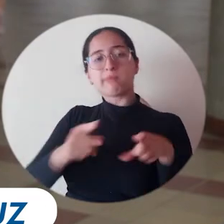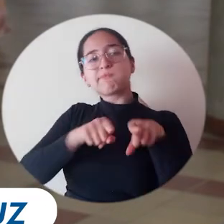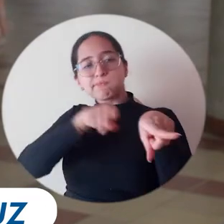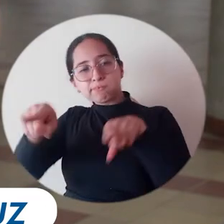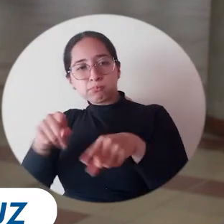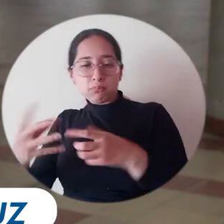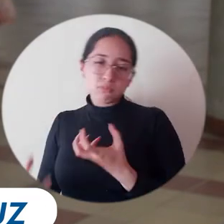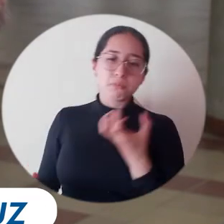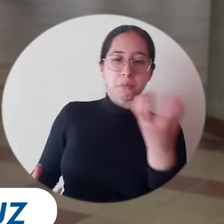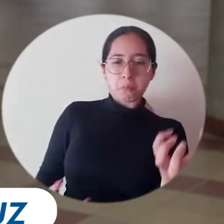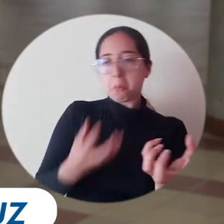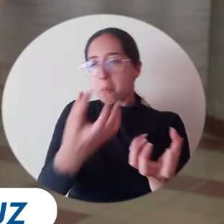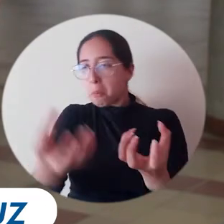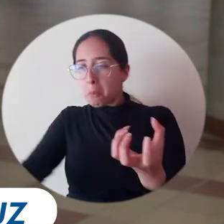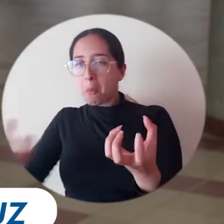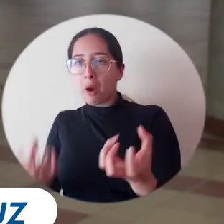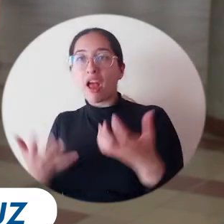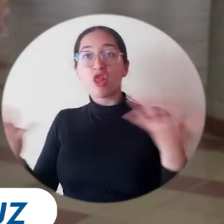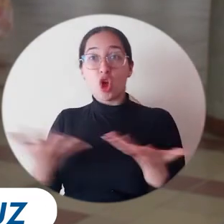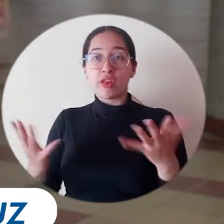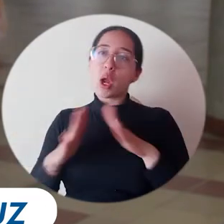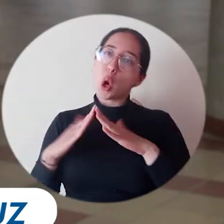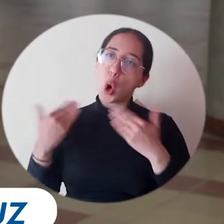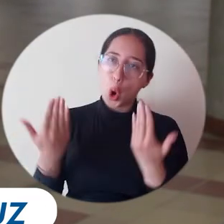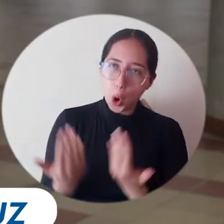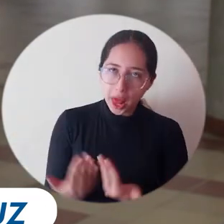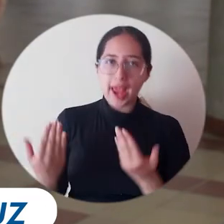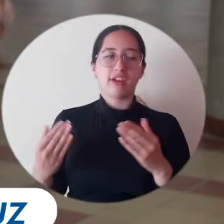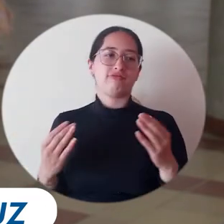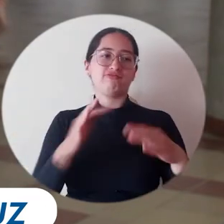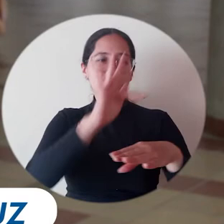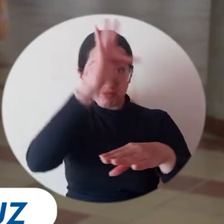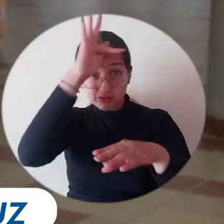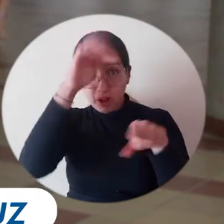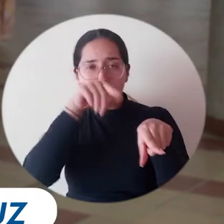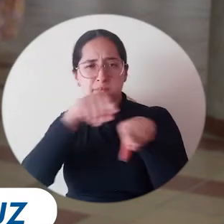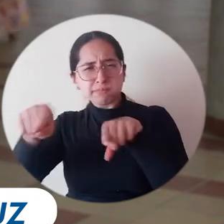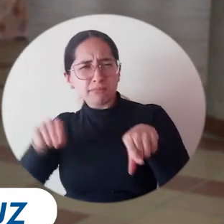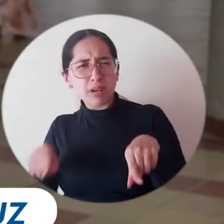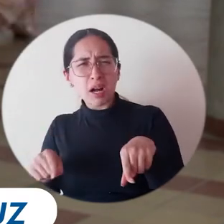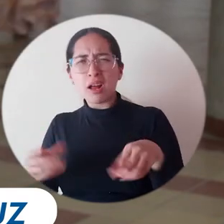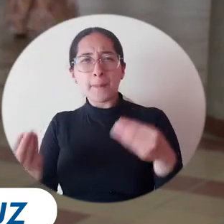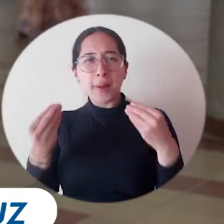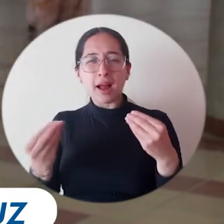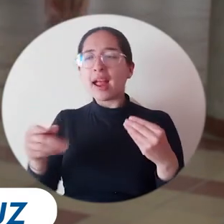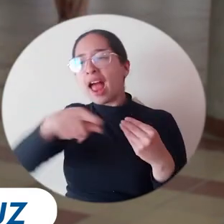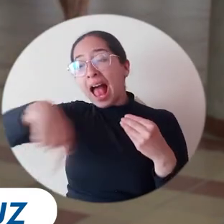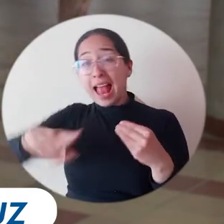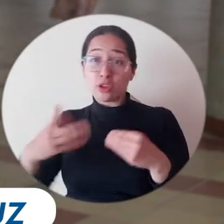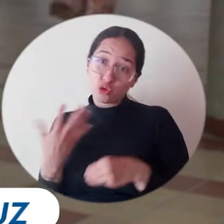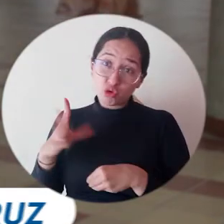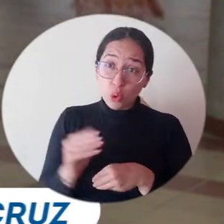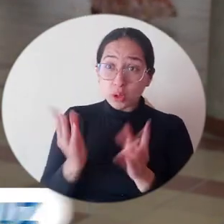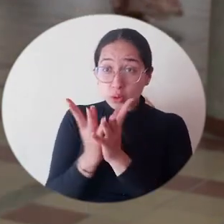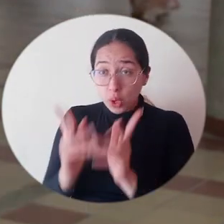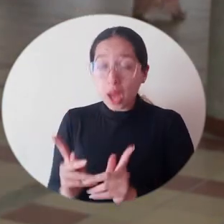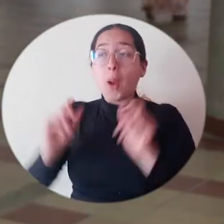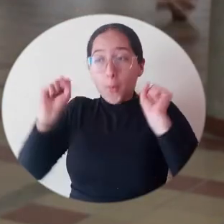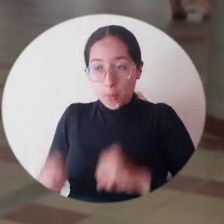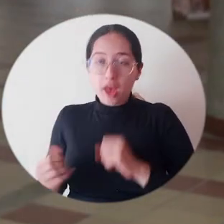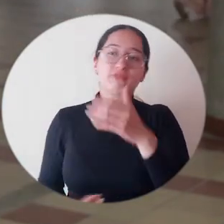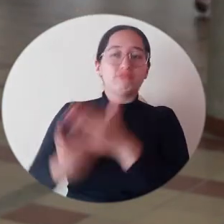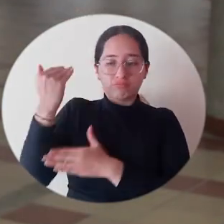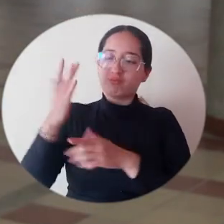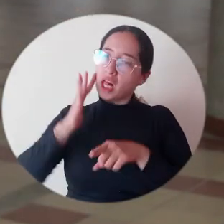o prácticas en escuelas, donde tenemos la posibilidad de que estos